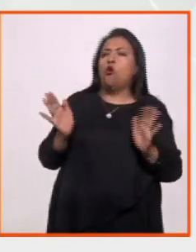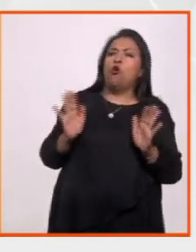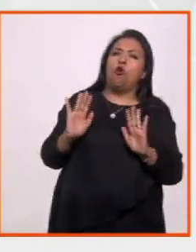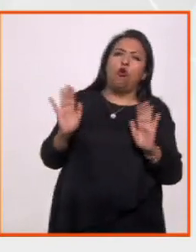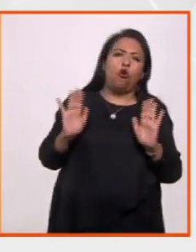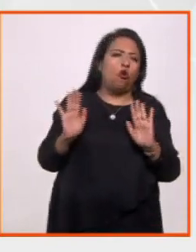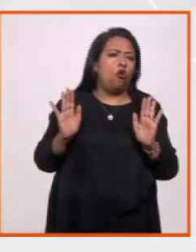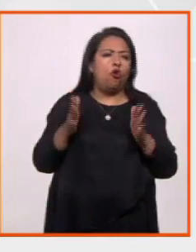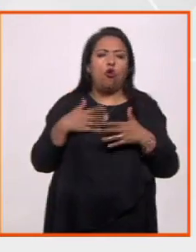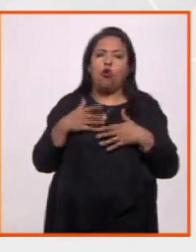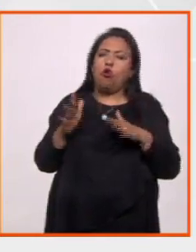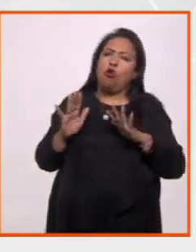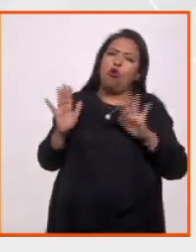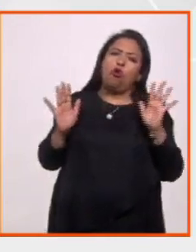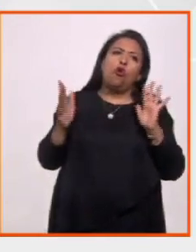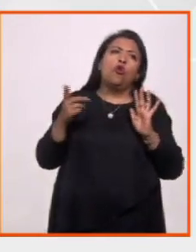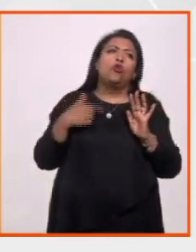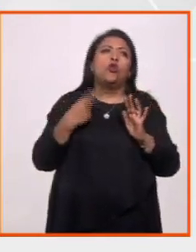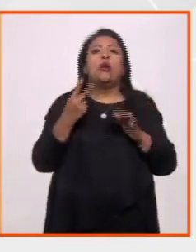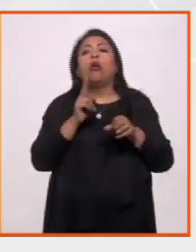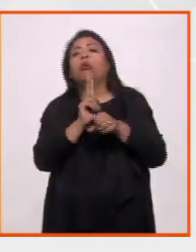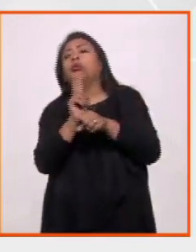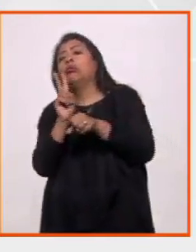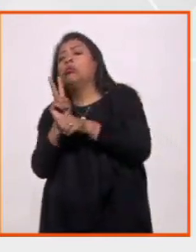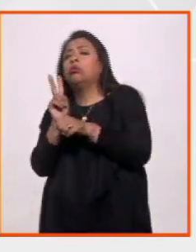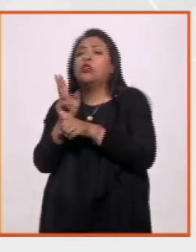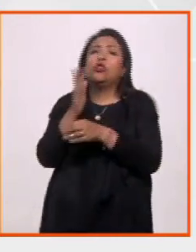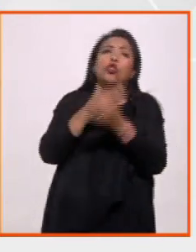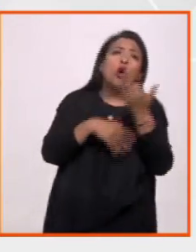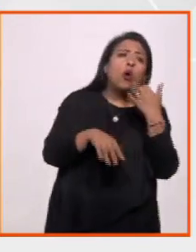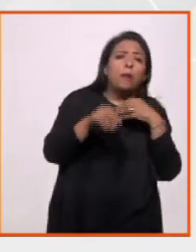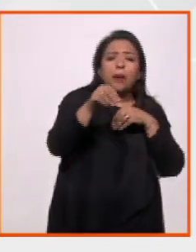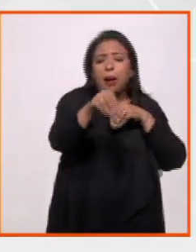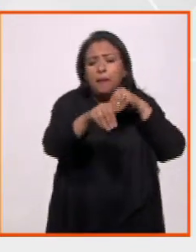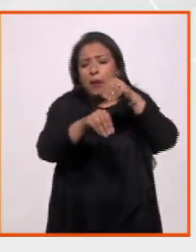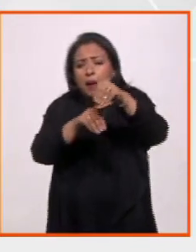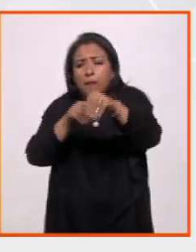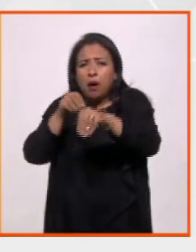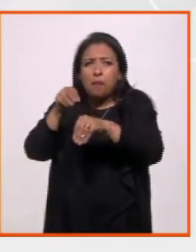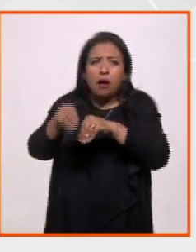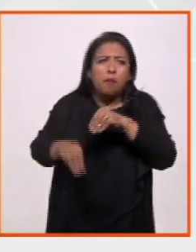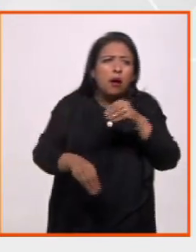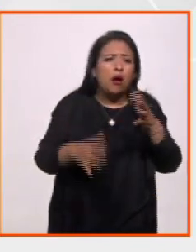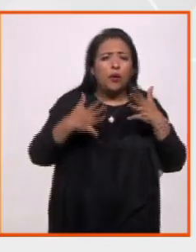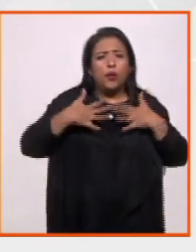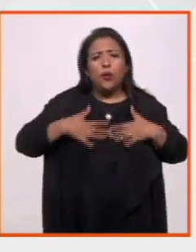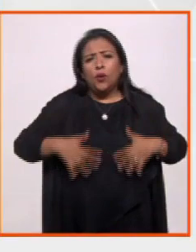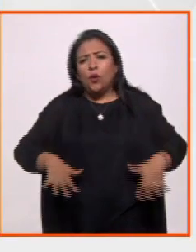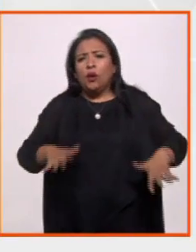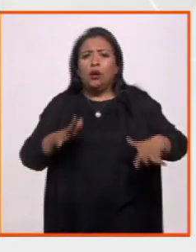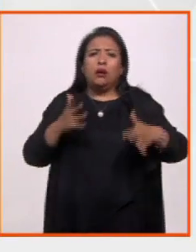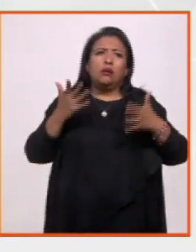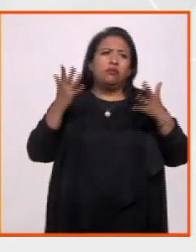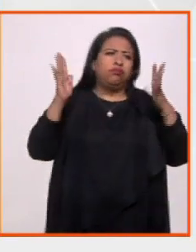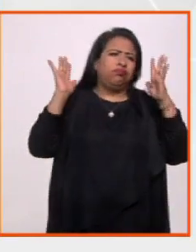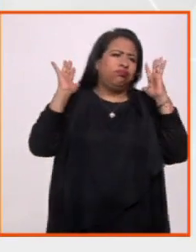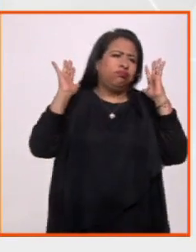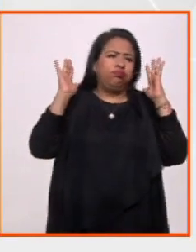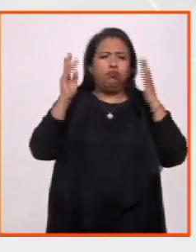¿Esta vez no? No, porque tengo que estar al tanto de toda la escena, y el vestuario, y los